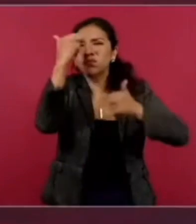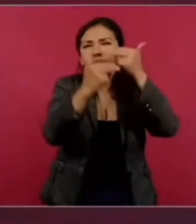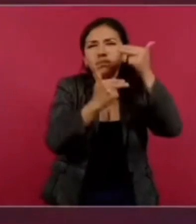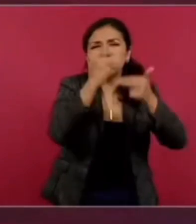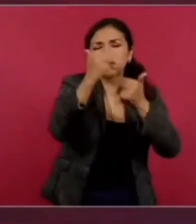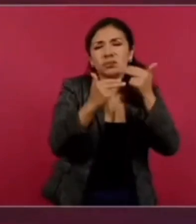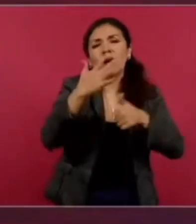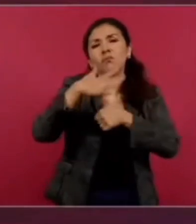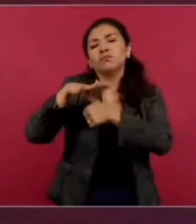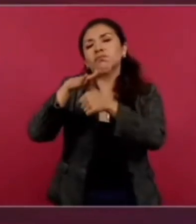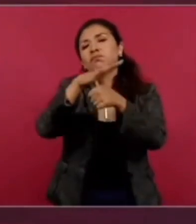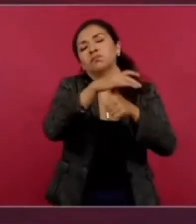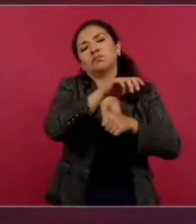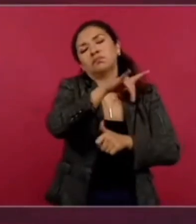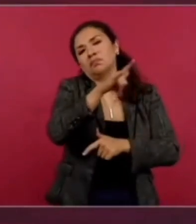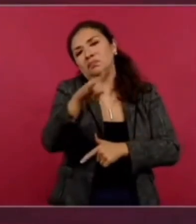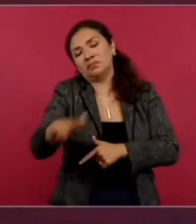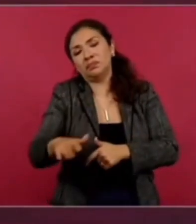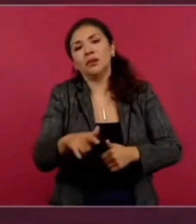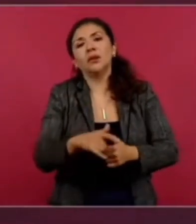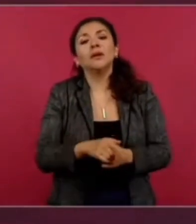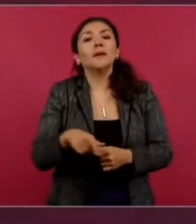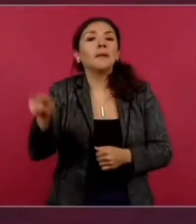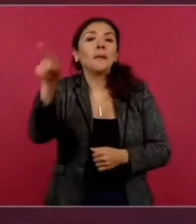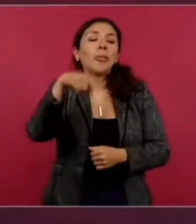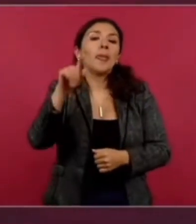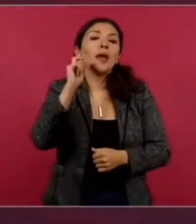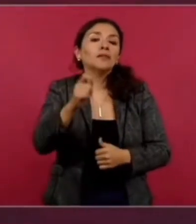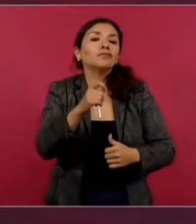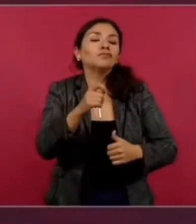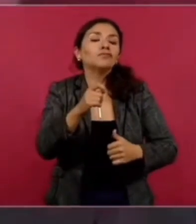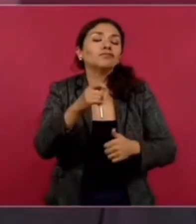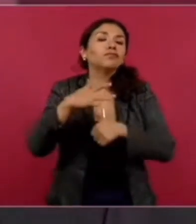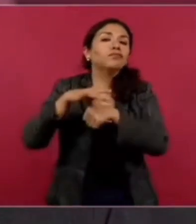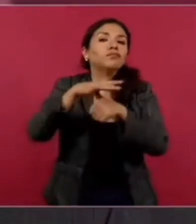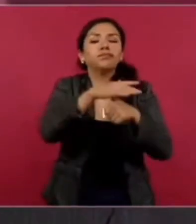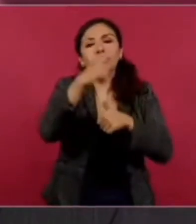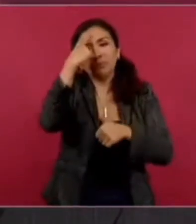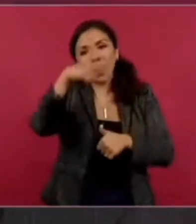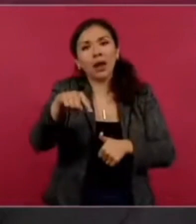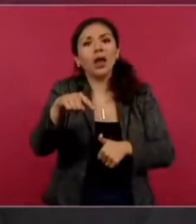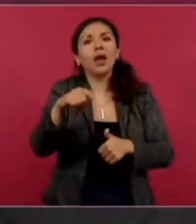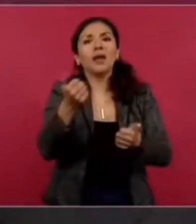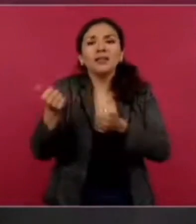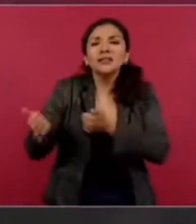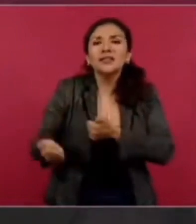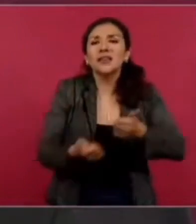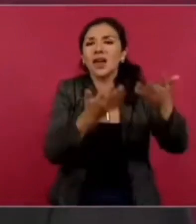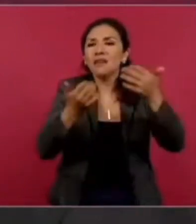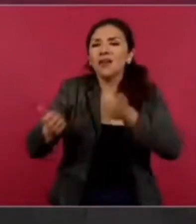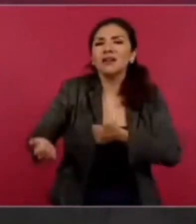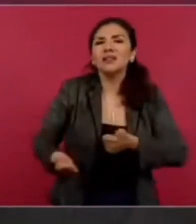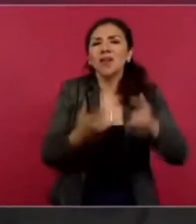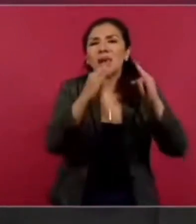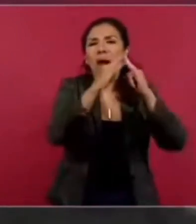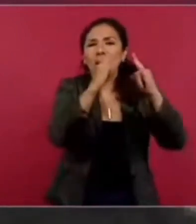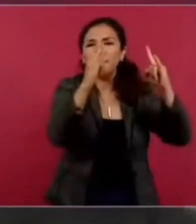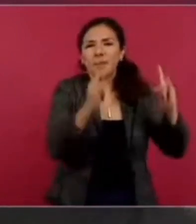Estaban haciendo unas operaciones de traslado de un campamento.